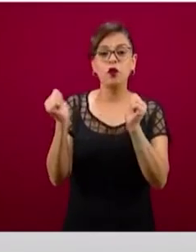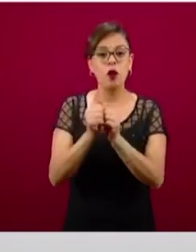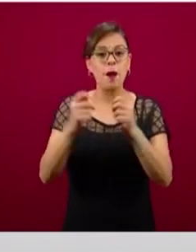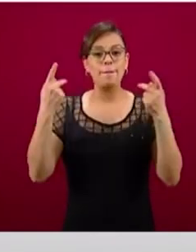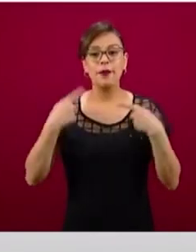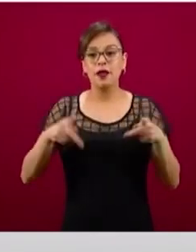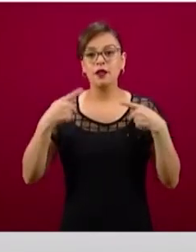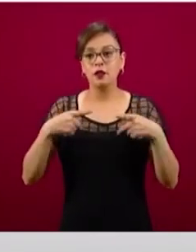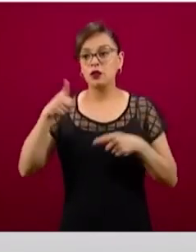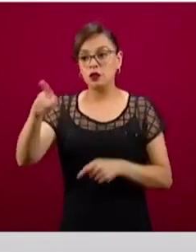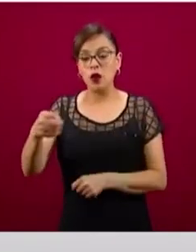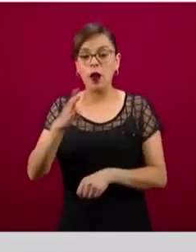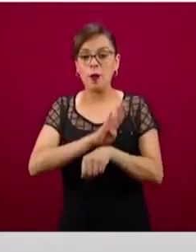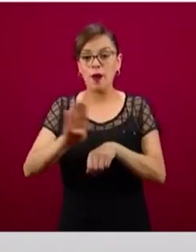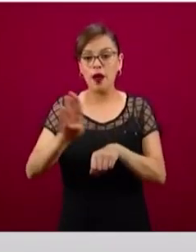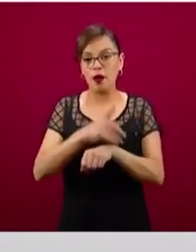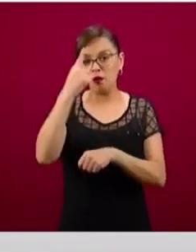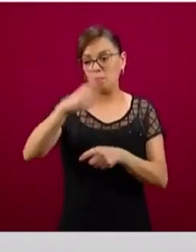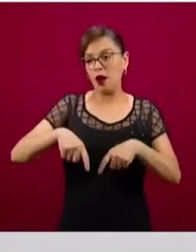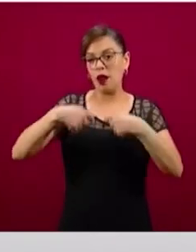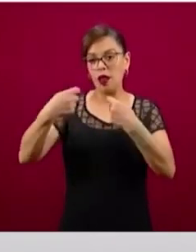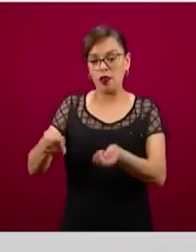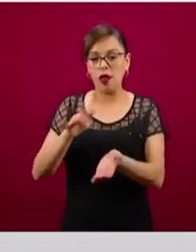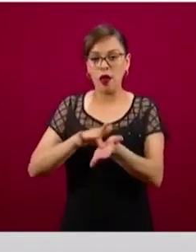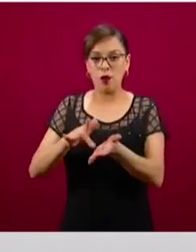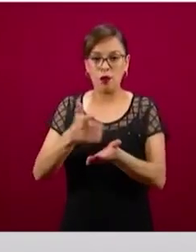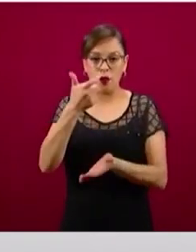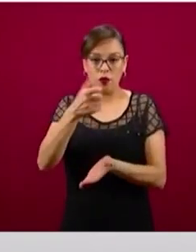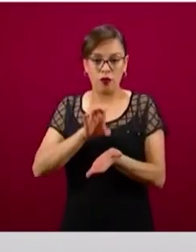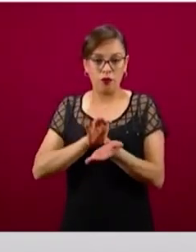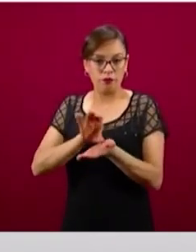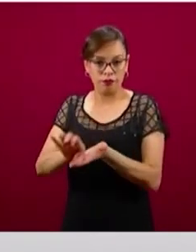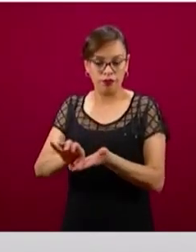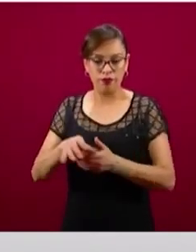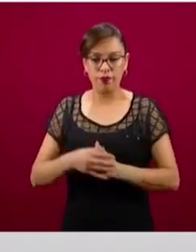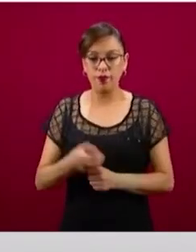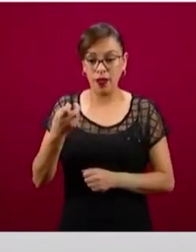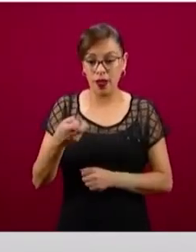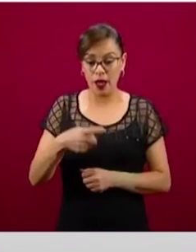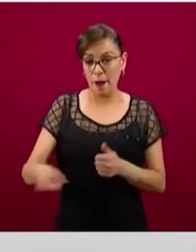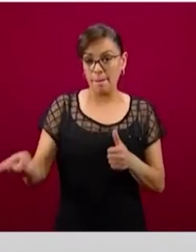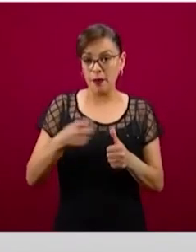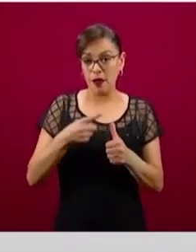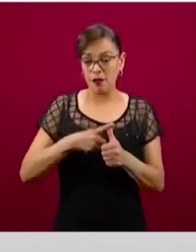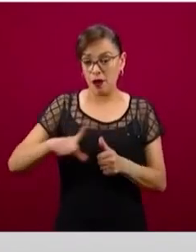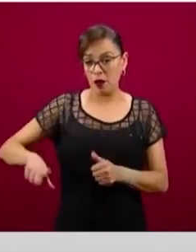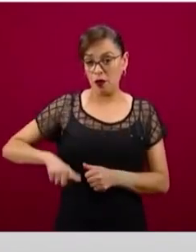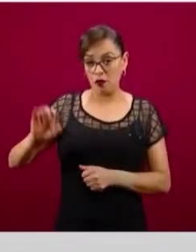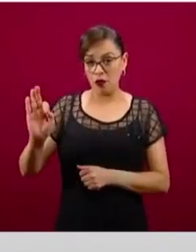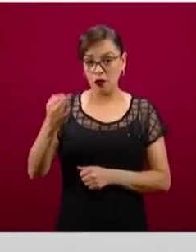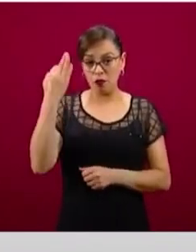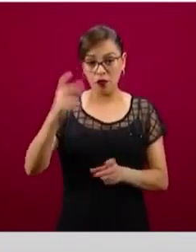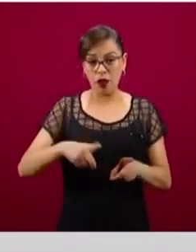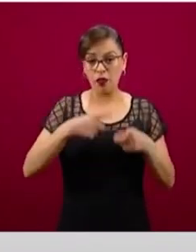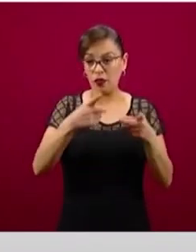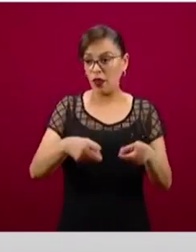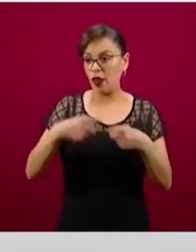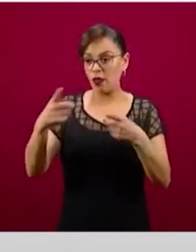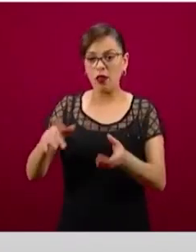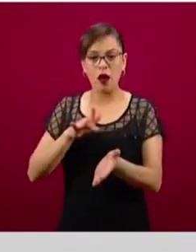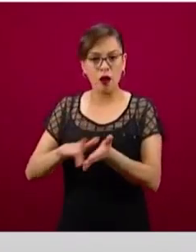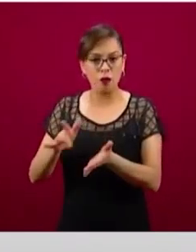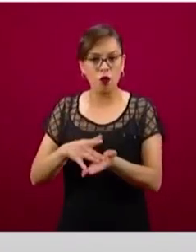y es la primera vez en toda la historia que ustedes pueden revisar que el gobierno federal coloca créditos, coloca